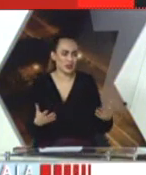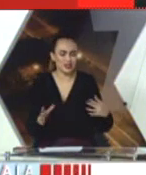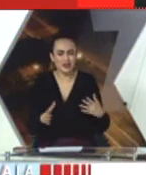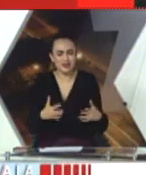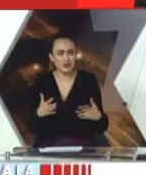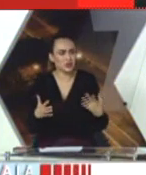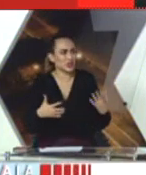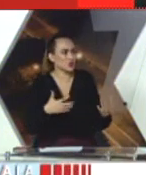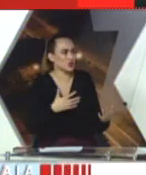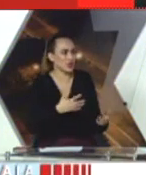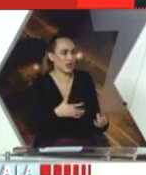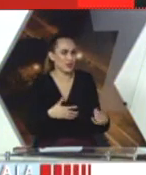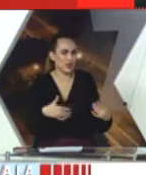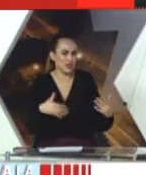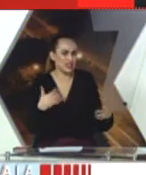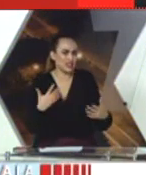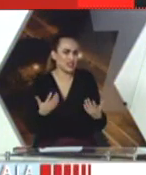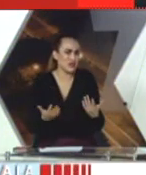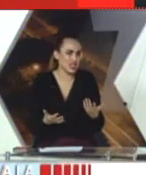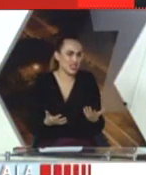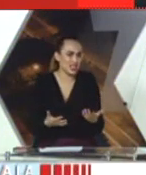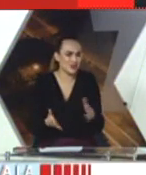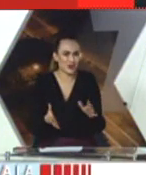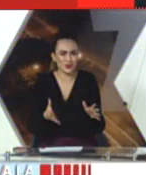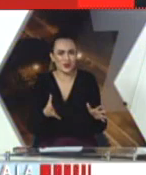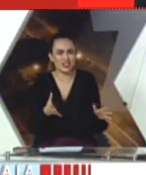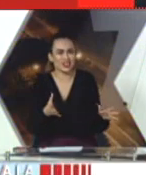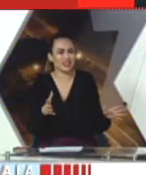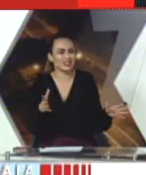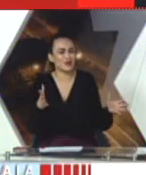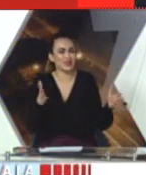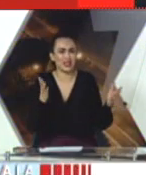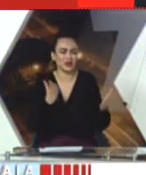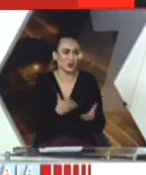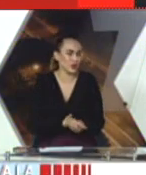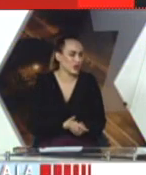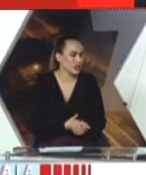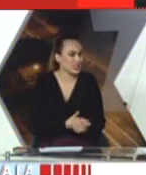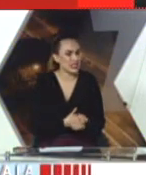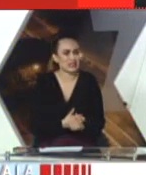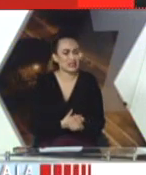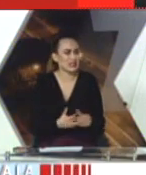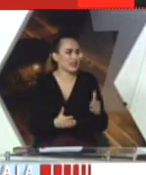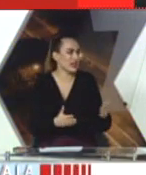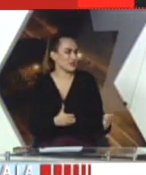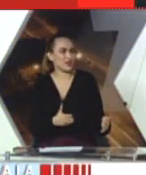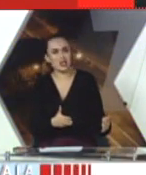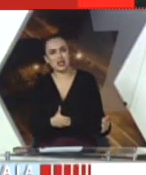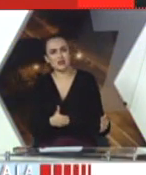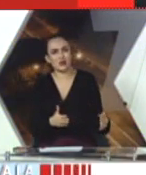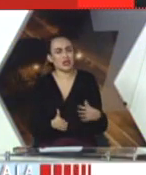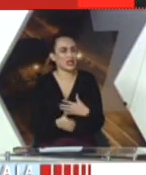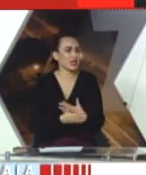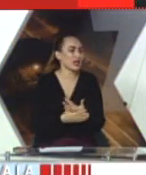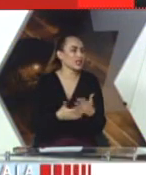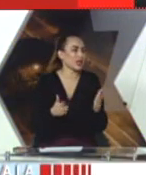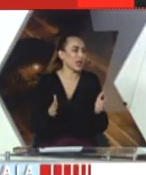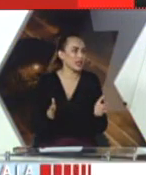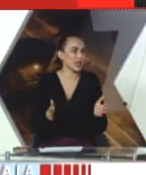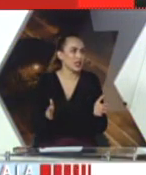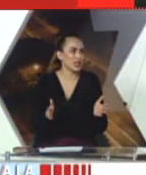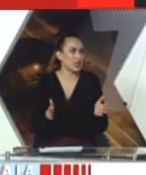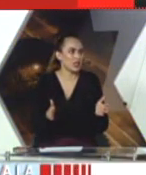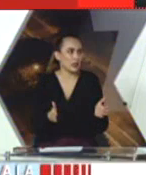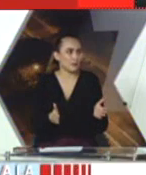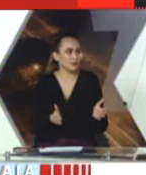Unidos ha establecido ciertos, también ciertas medidas, pero no de carácter obligatorio. Es decir, están las medidas, pero el que quiere las